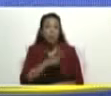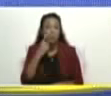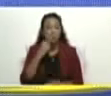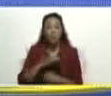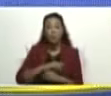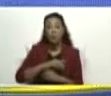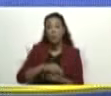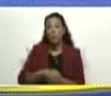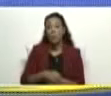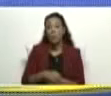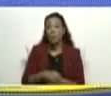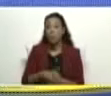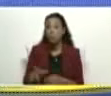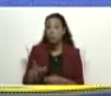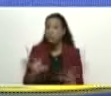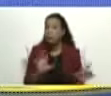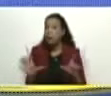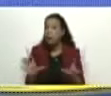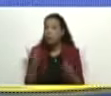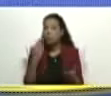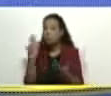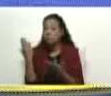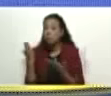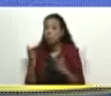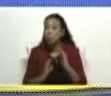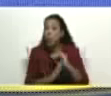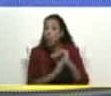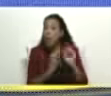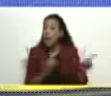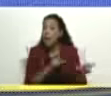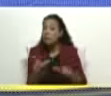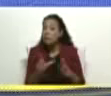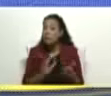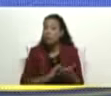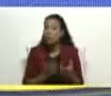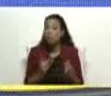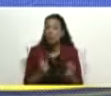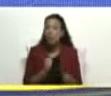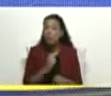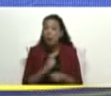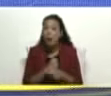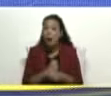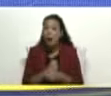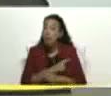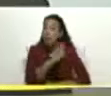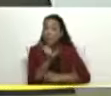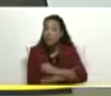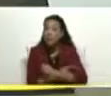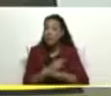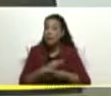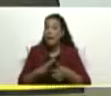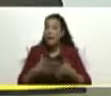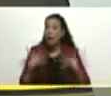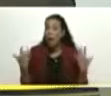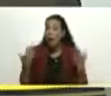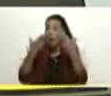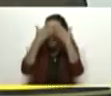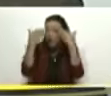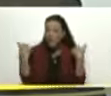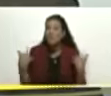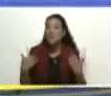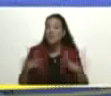tú vienes como Lima Nueva pues vienes repotenciado fresquecito pues